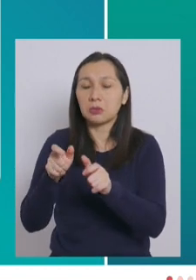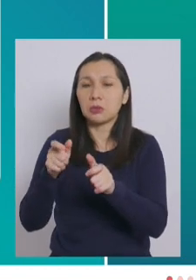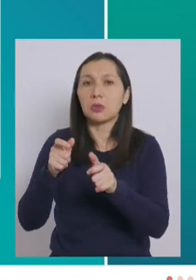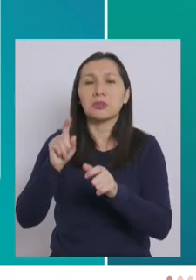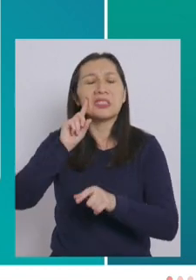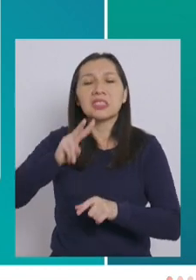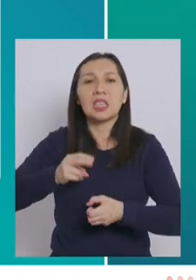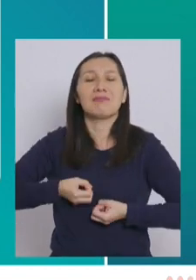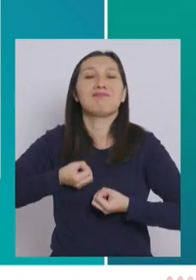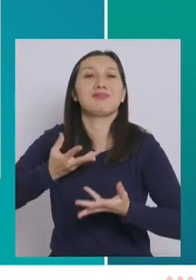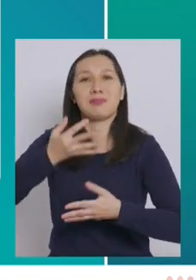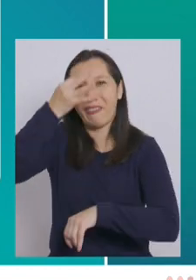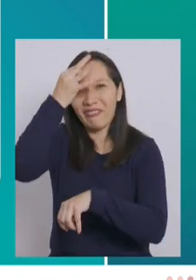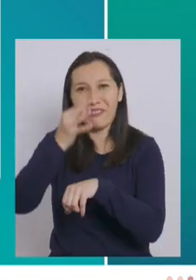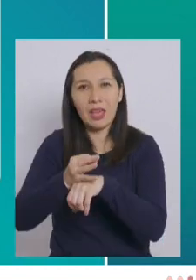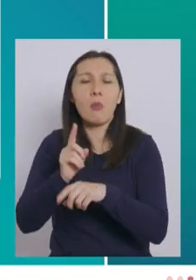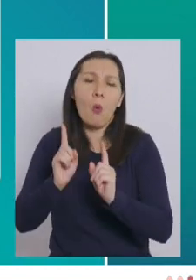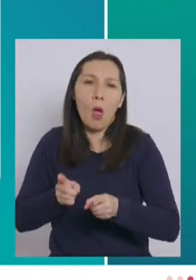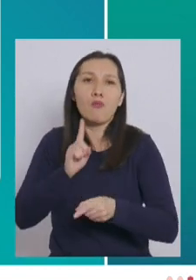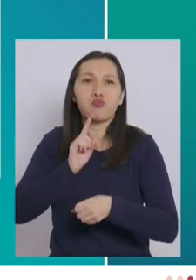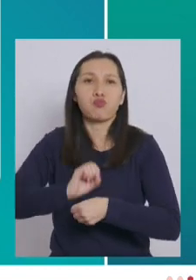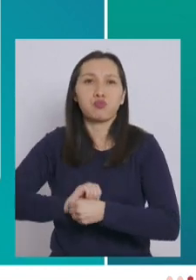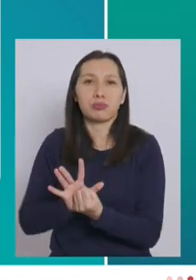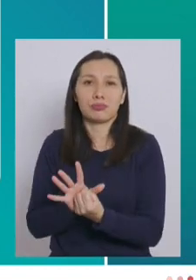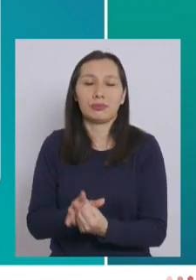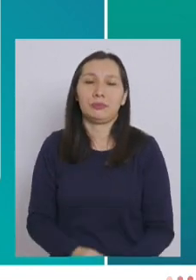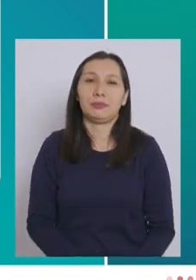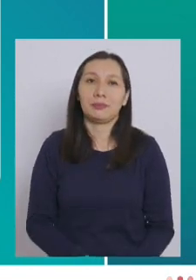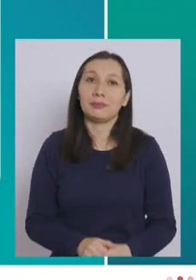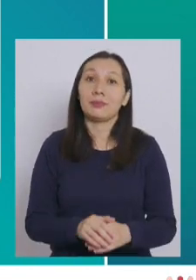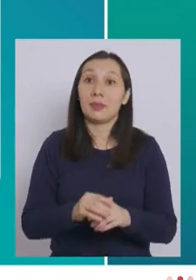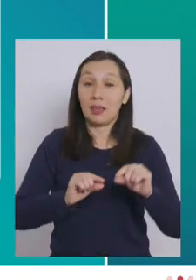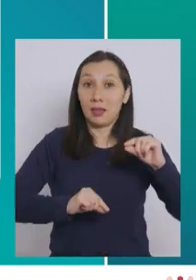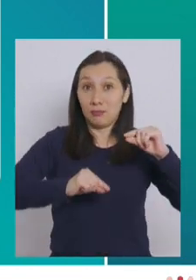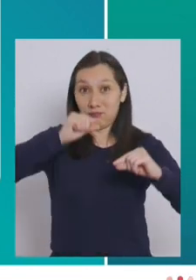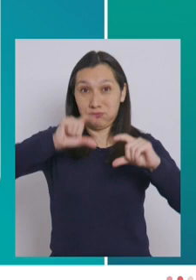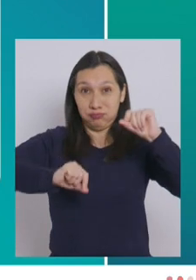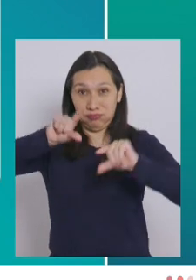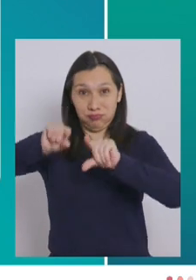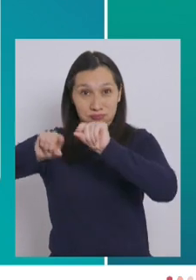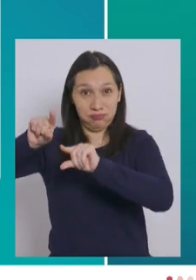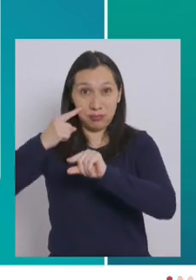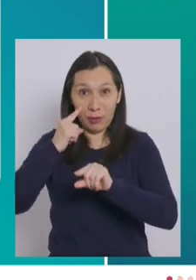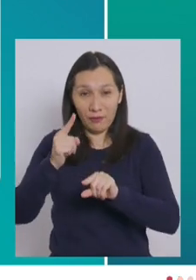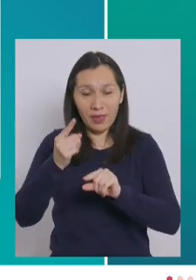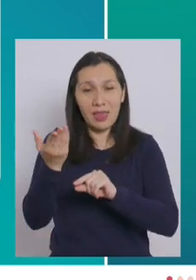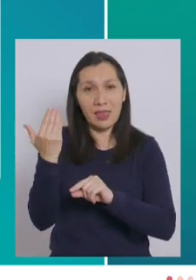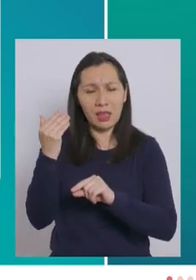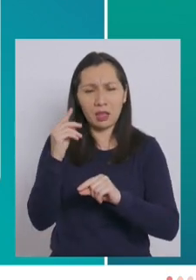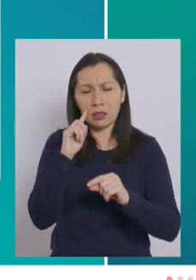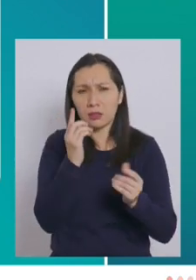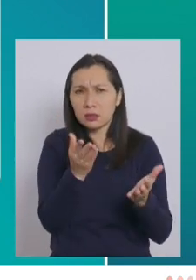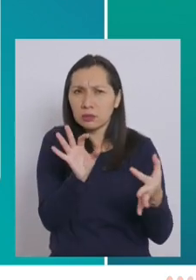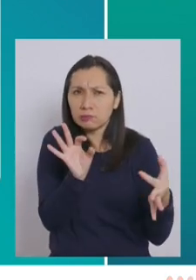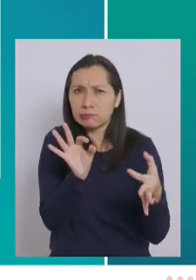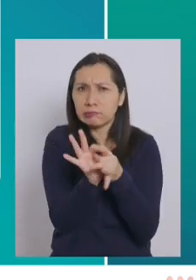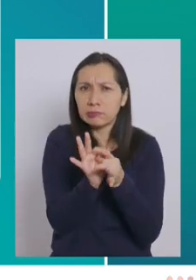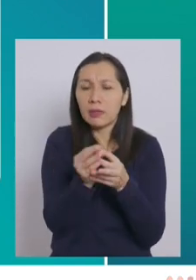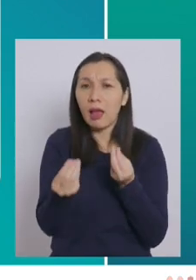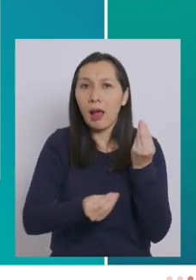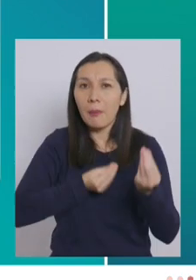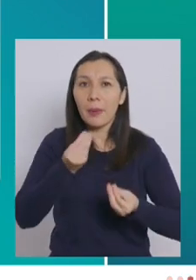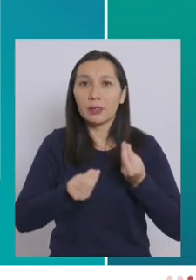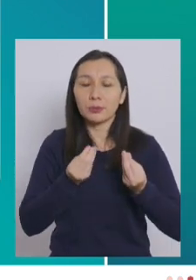asintomáticos. Ahora, en el gráfico también se veía una relación muy estrecha